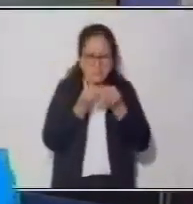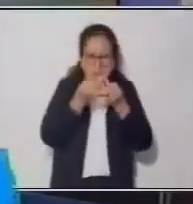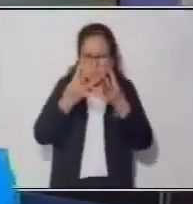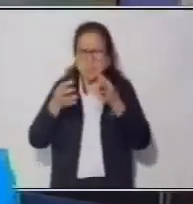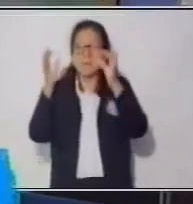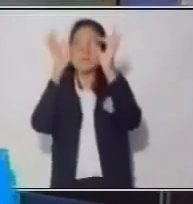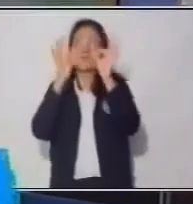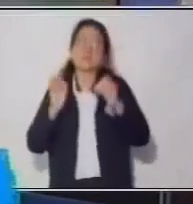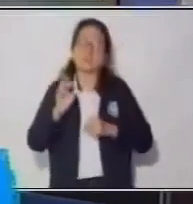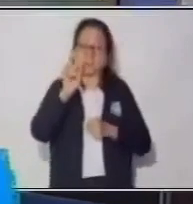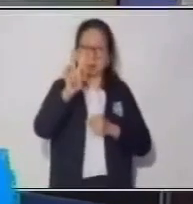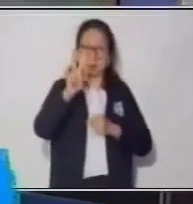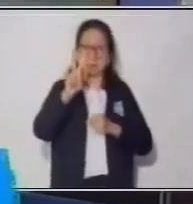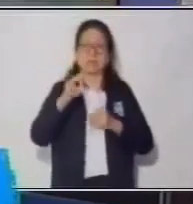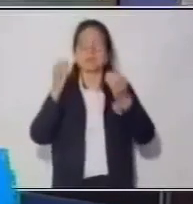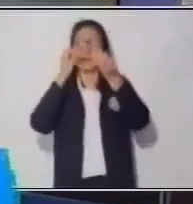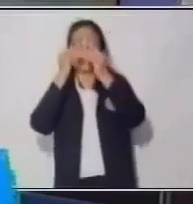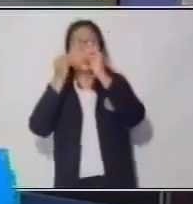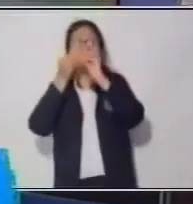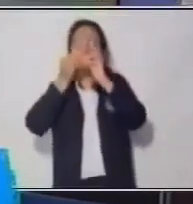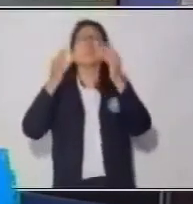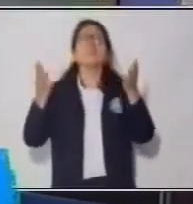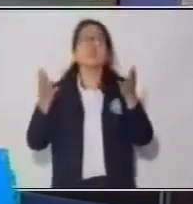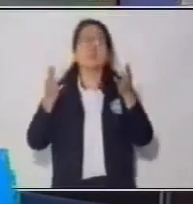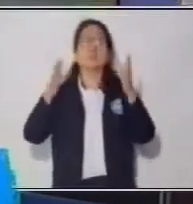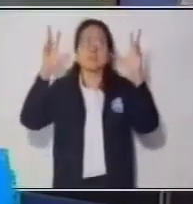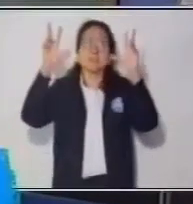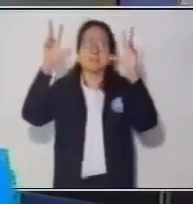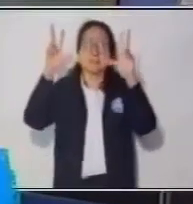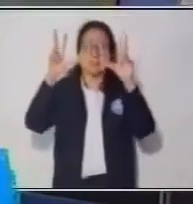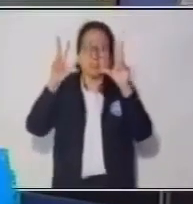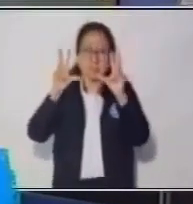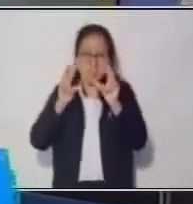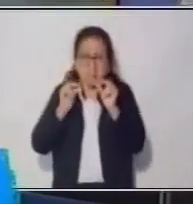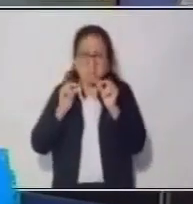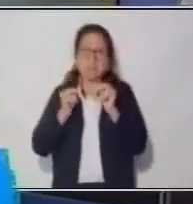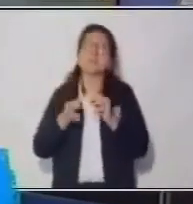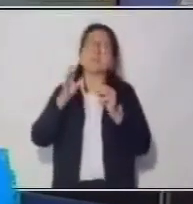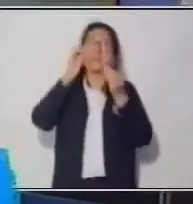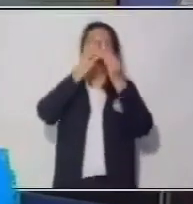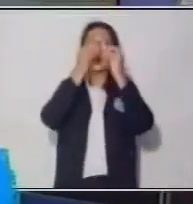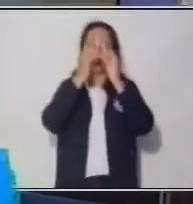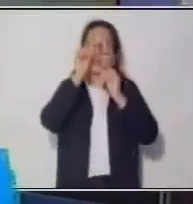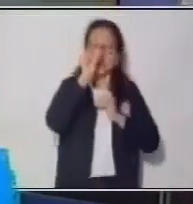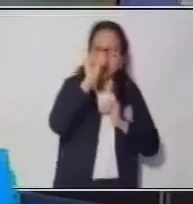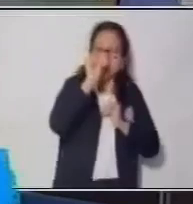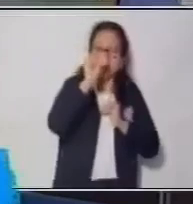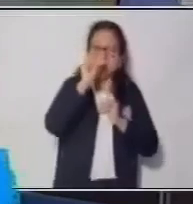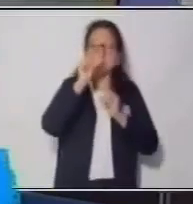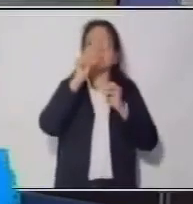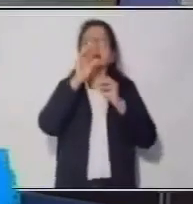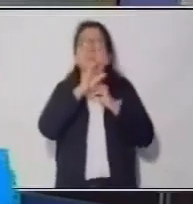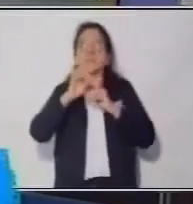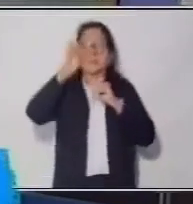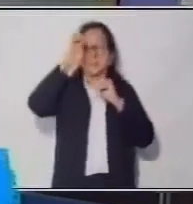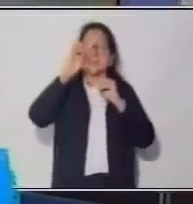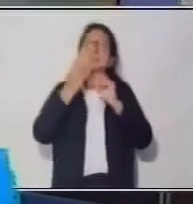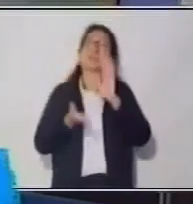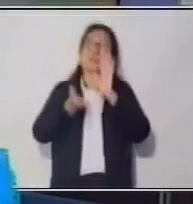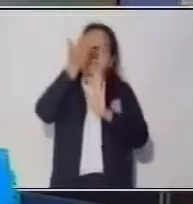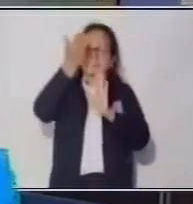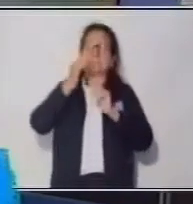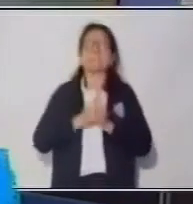maneras, descomponiendo el número y elevando su menor número de exponente a su mayor